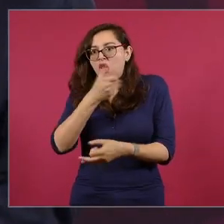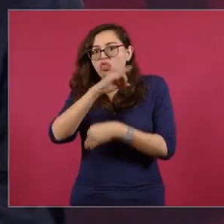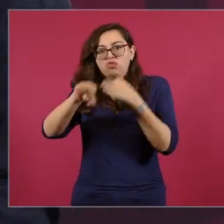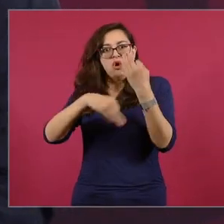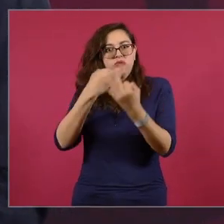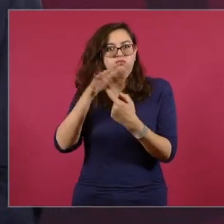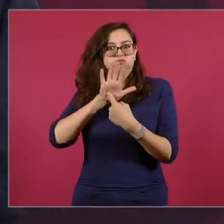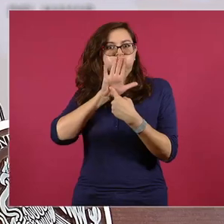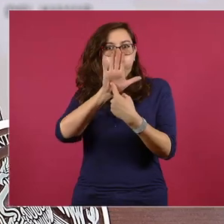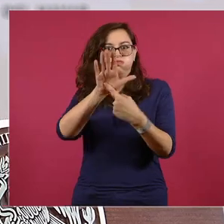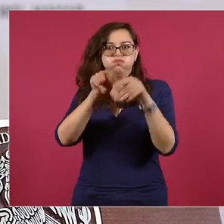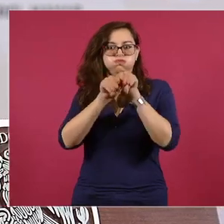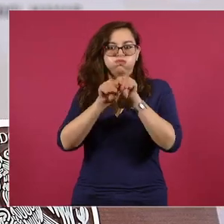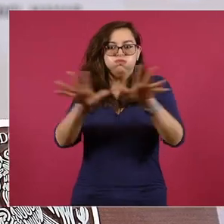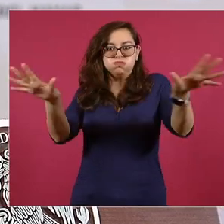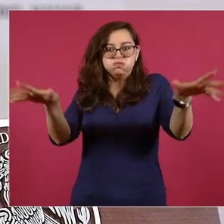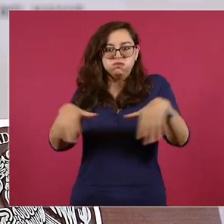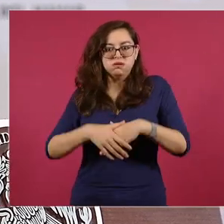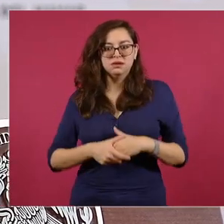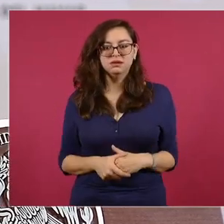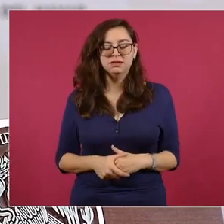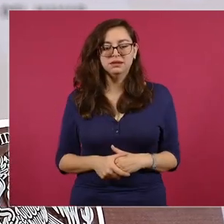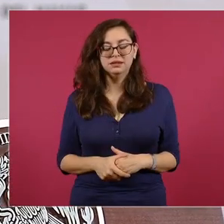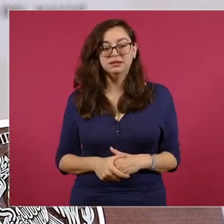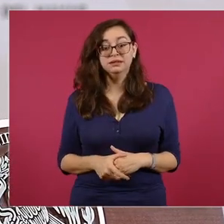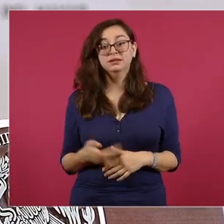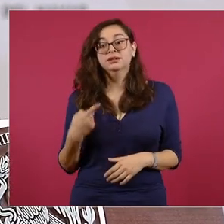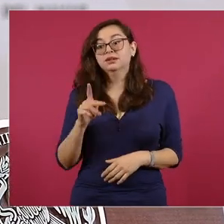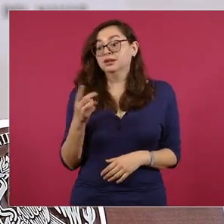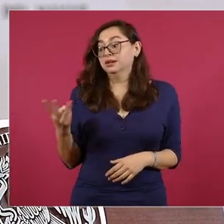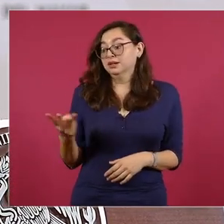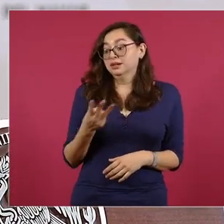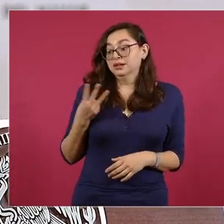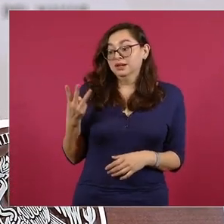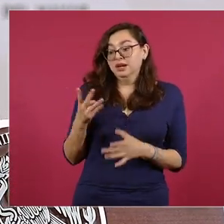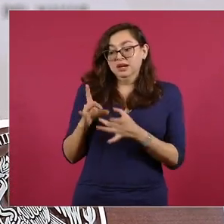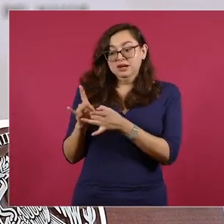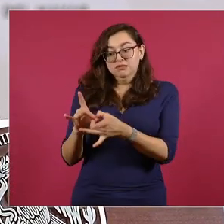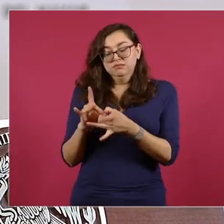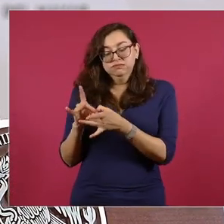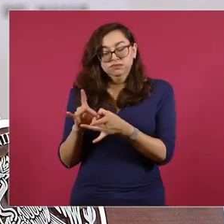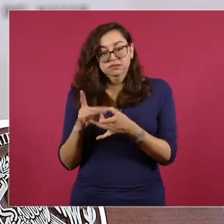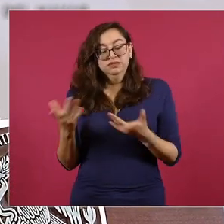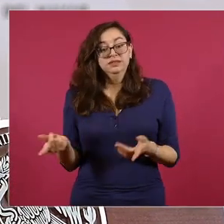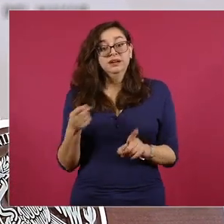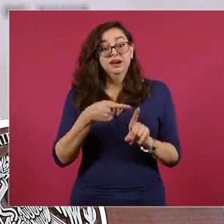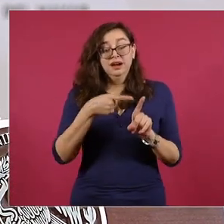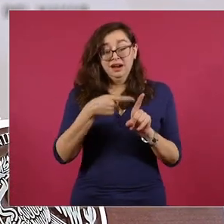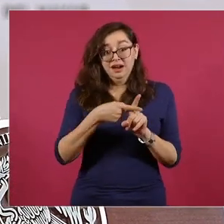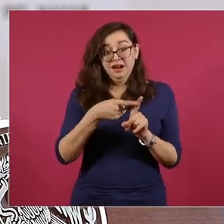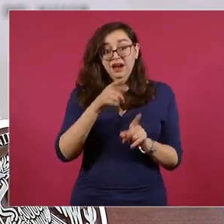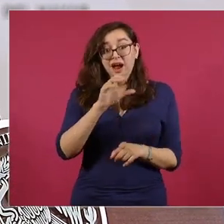eran de los intelectuales más afamados